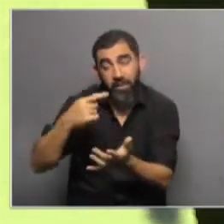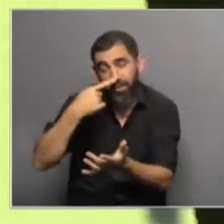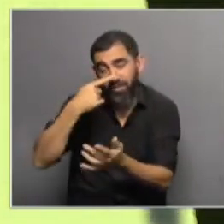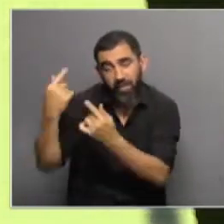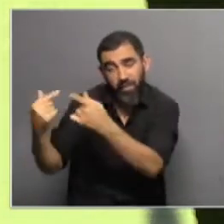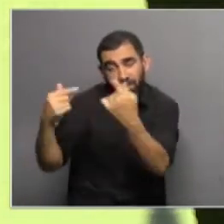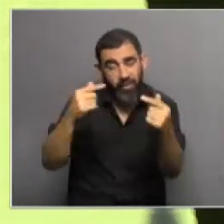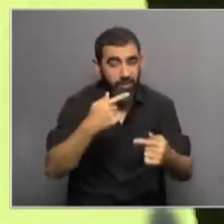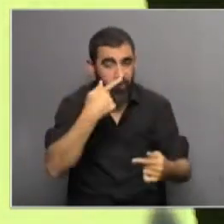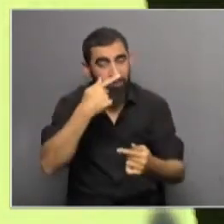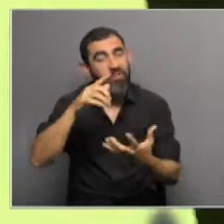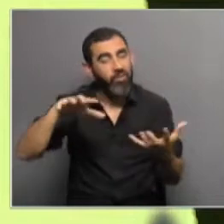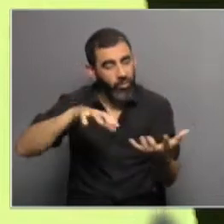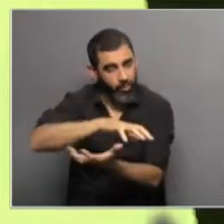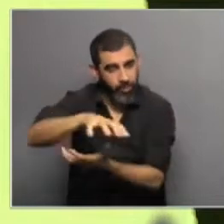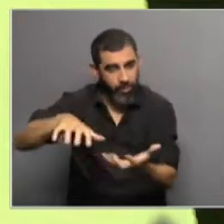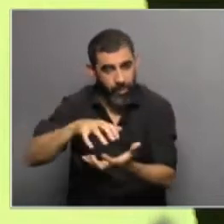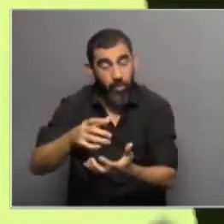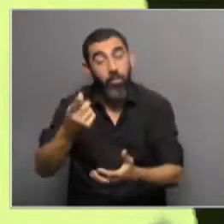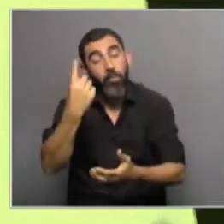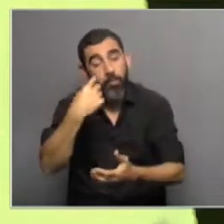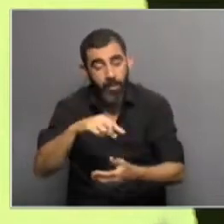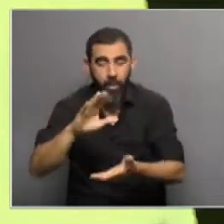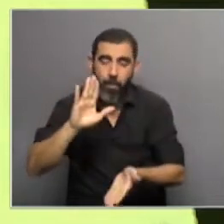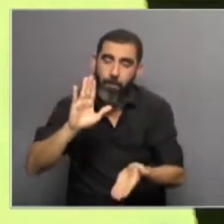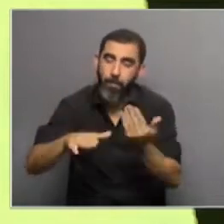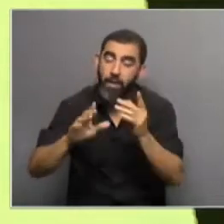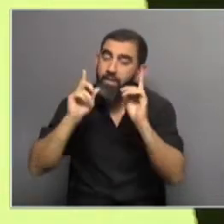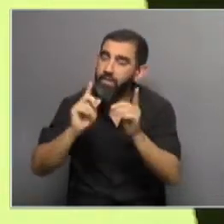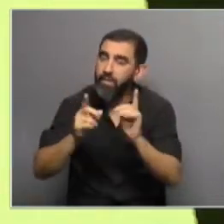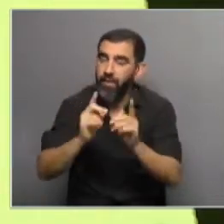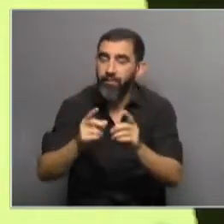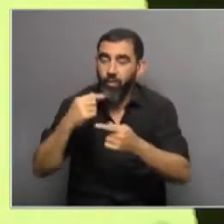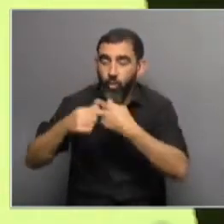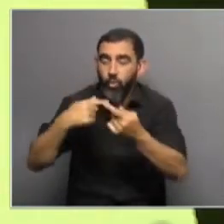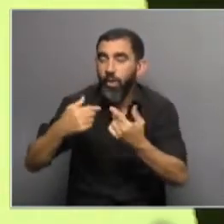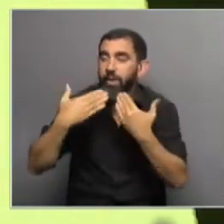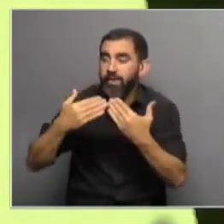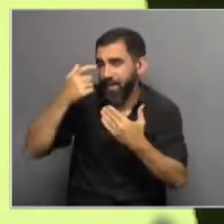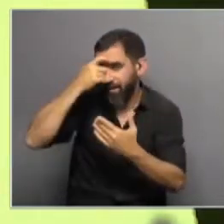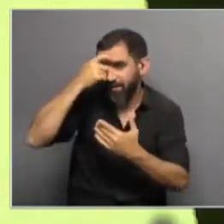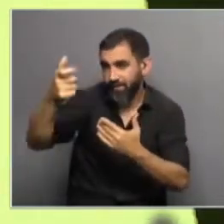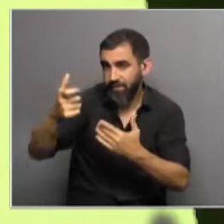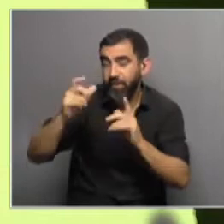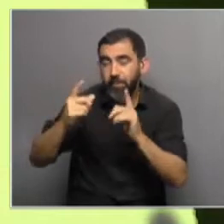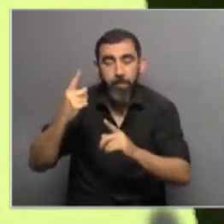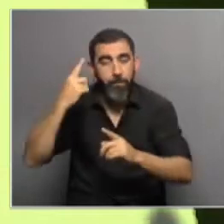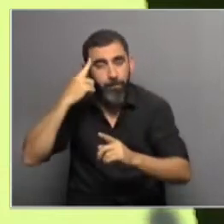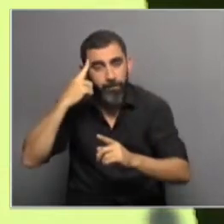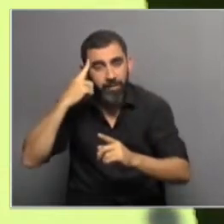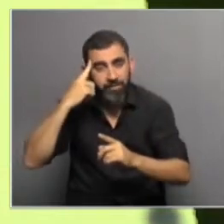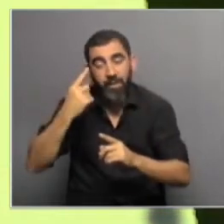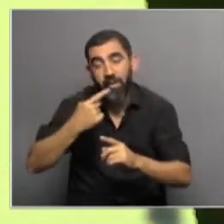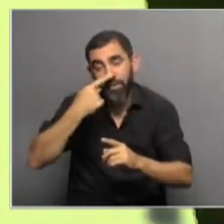diferentes es compleja, pero ante todo deben sustentarse en la ciencia y contemplar los